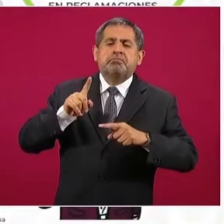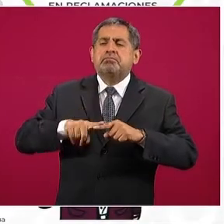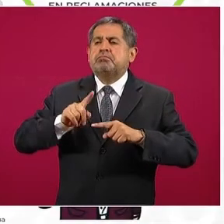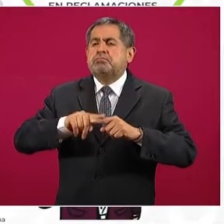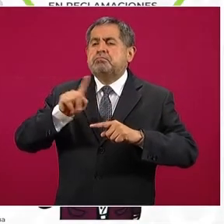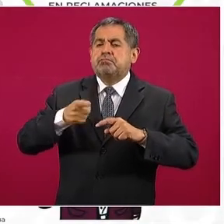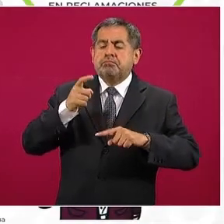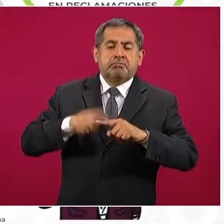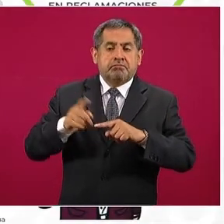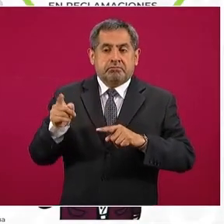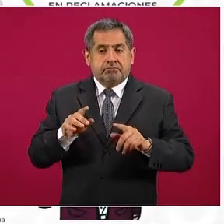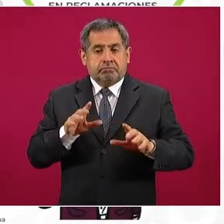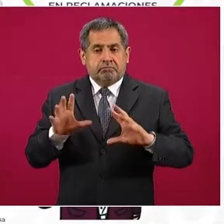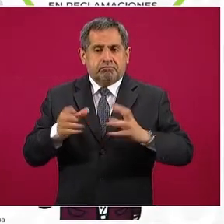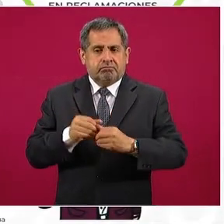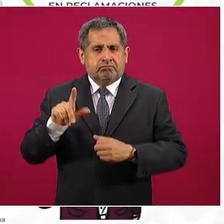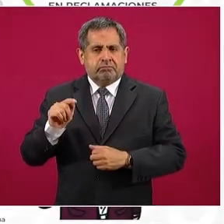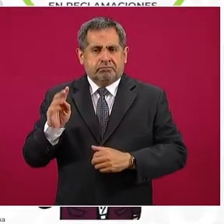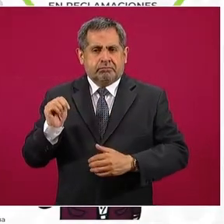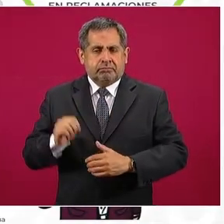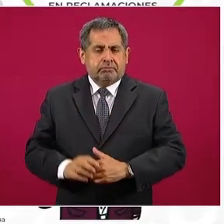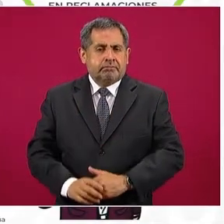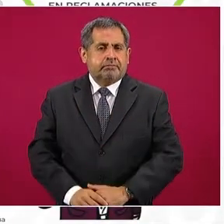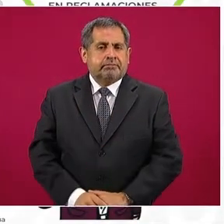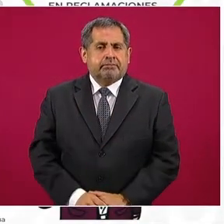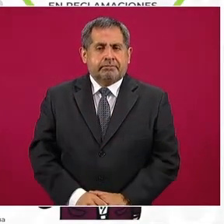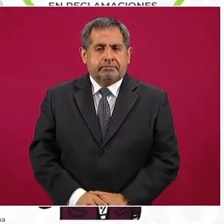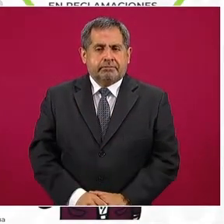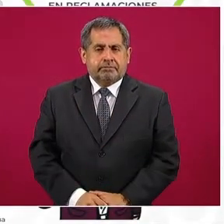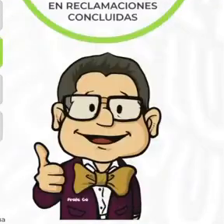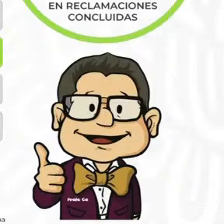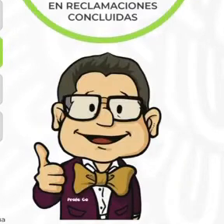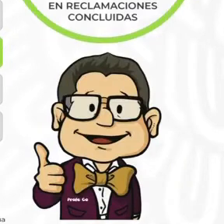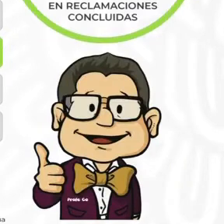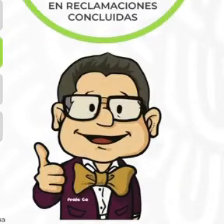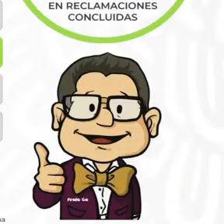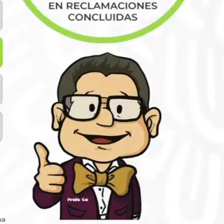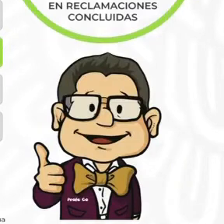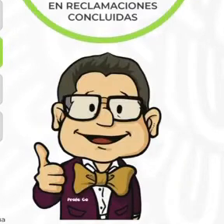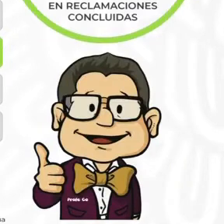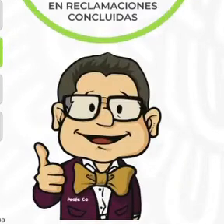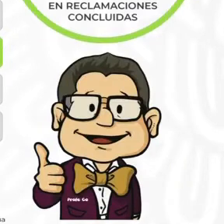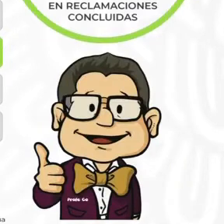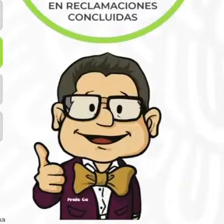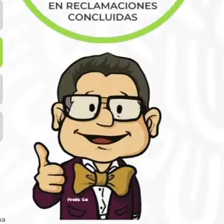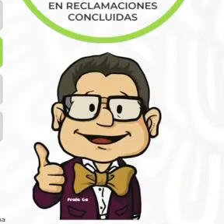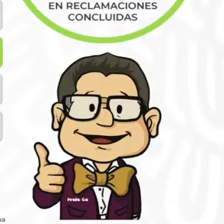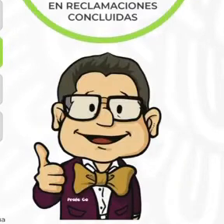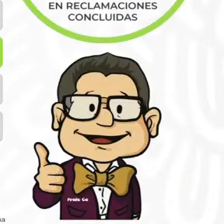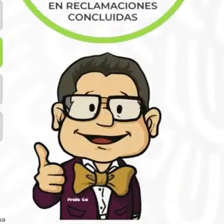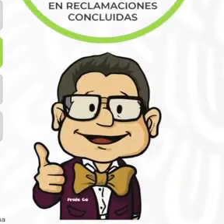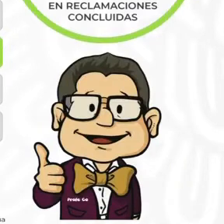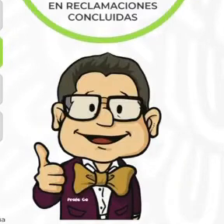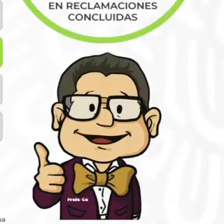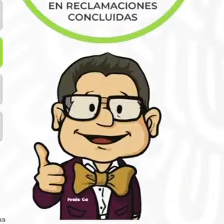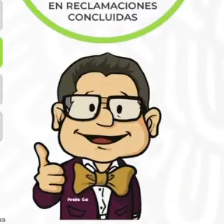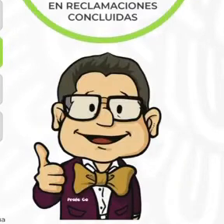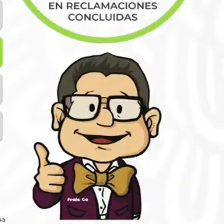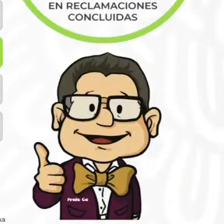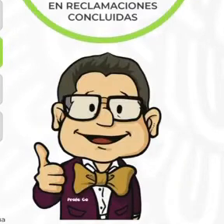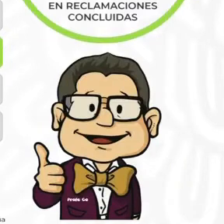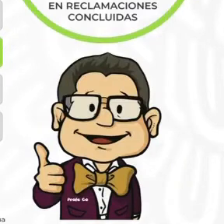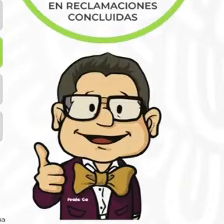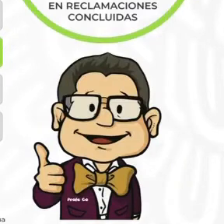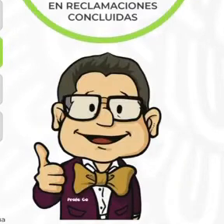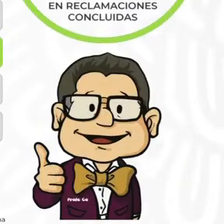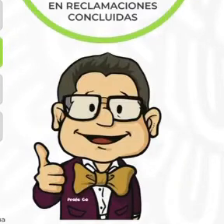los precios a 77 mil 442 consultas. Quiere decir que salieron empoderados con